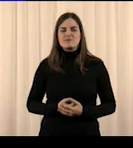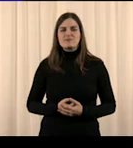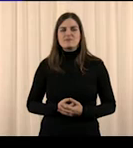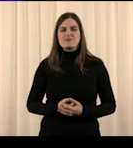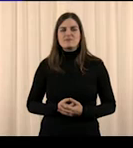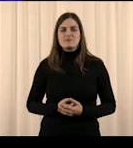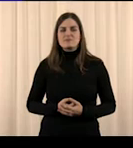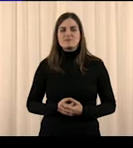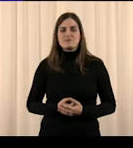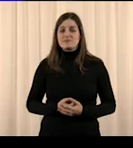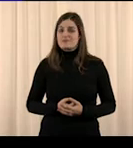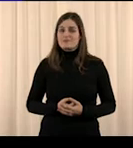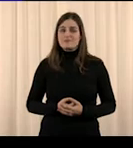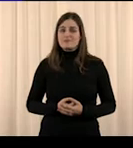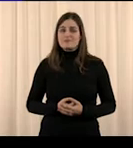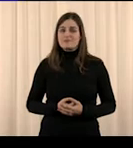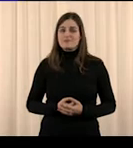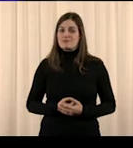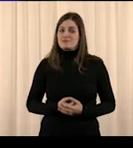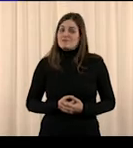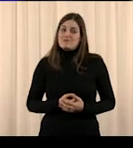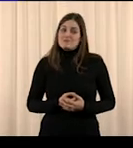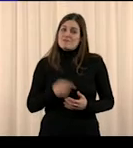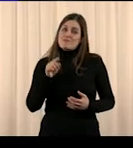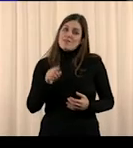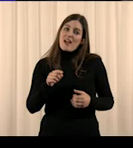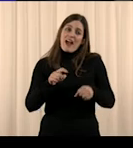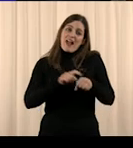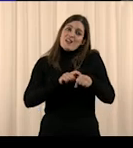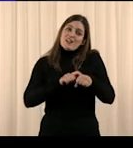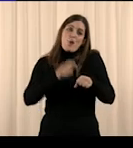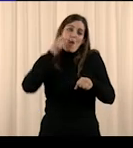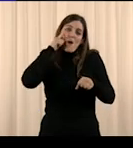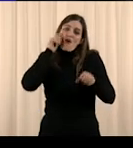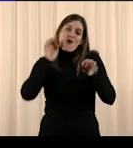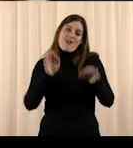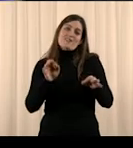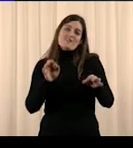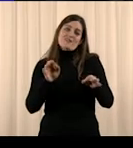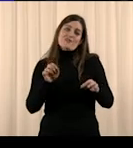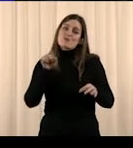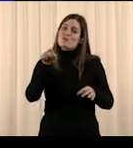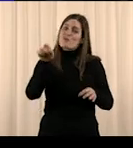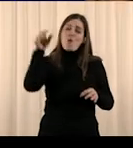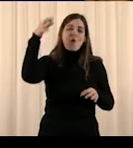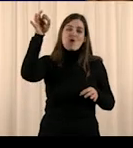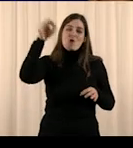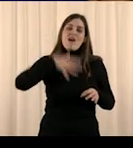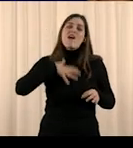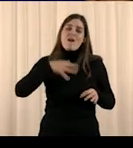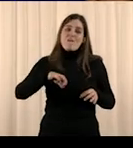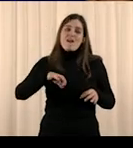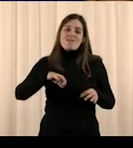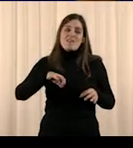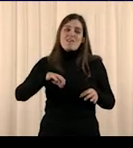Si esa es la naturaleza humana, solo tú podrás juzgar lo lejos que estás de